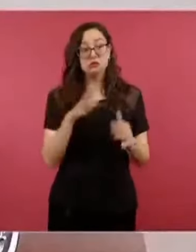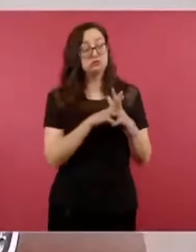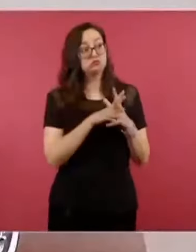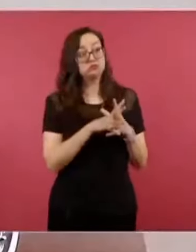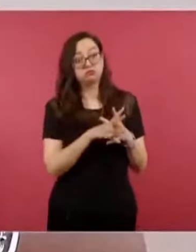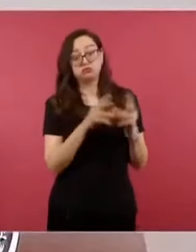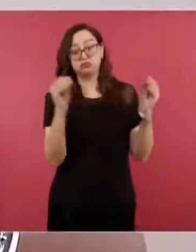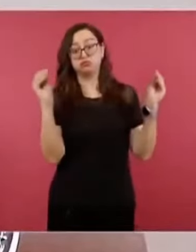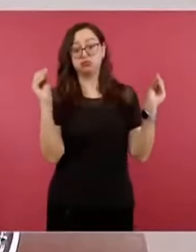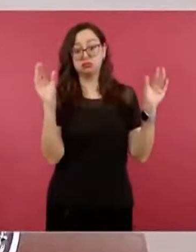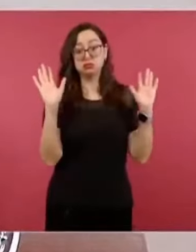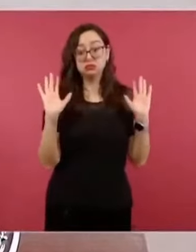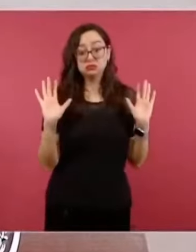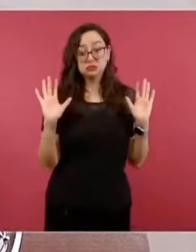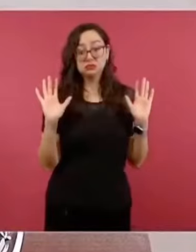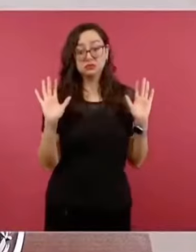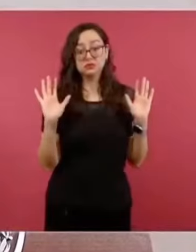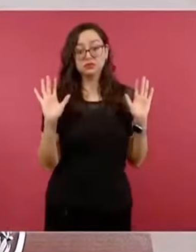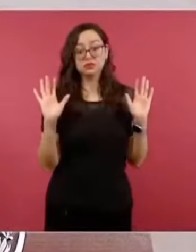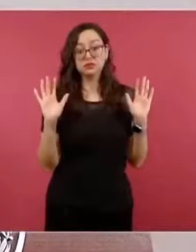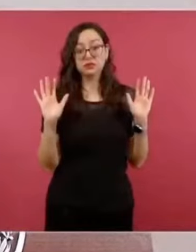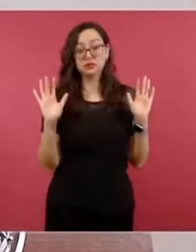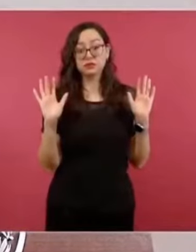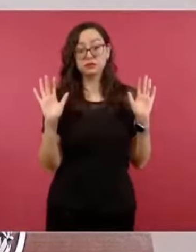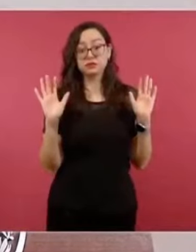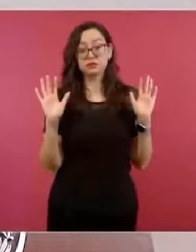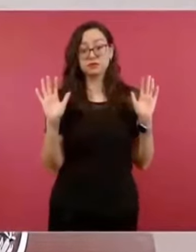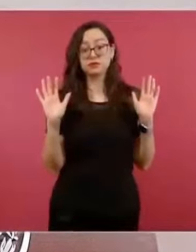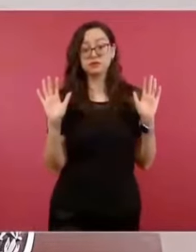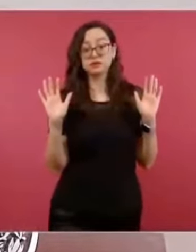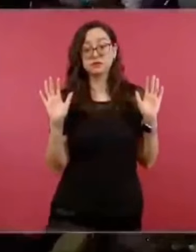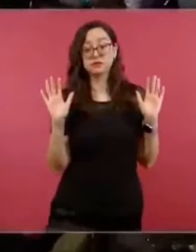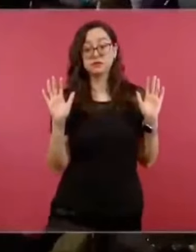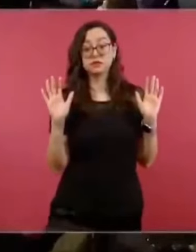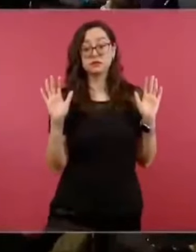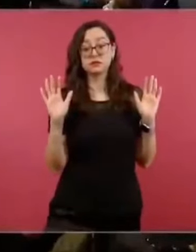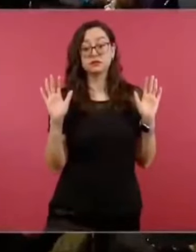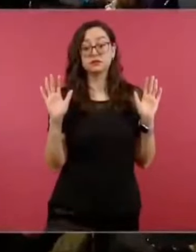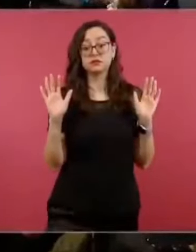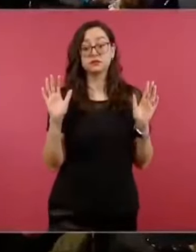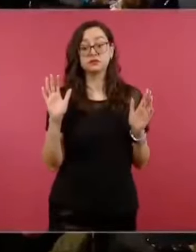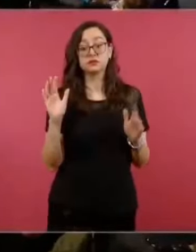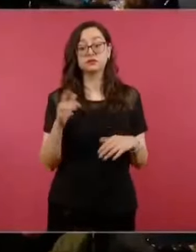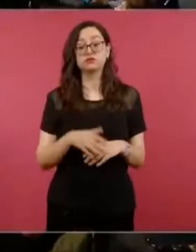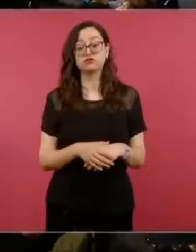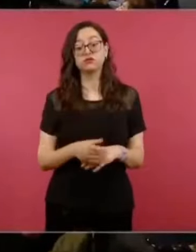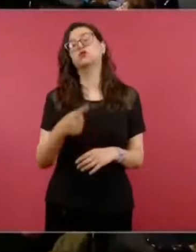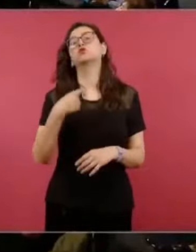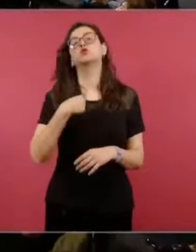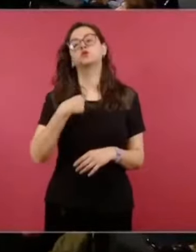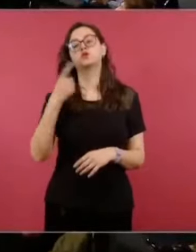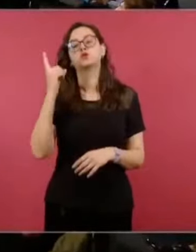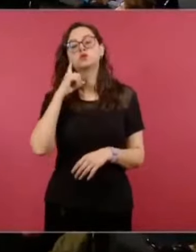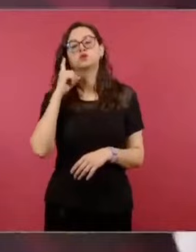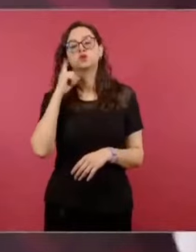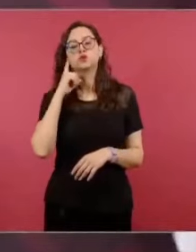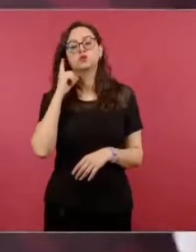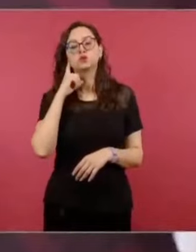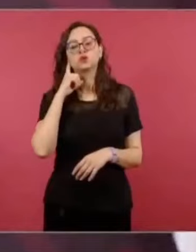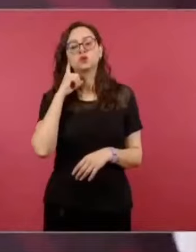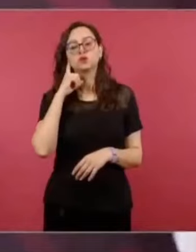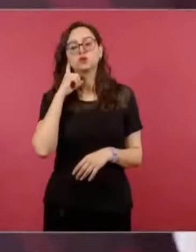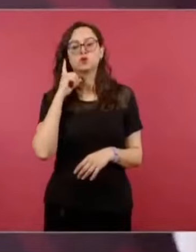Supe por ahí que lo habían llamado, creo que estaba